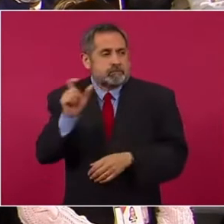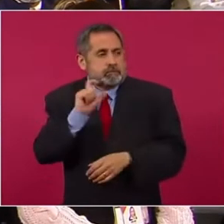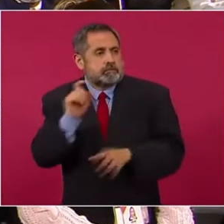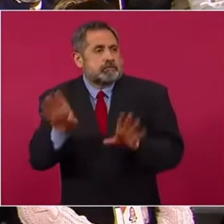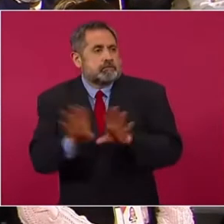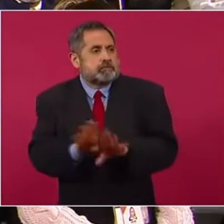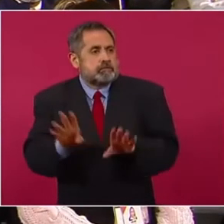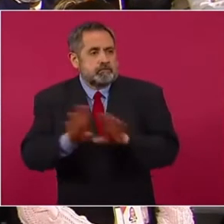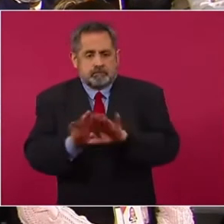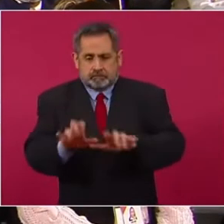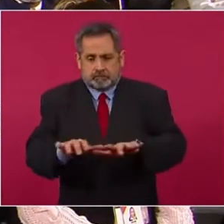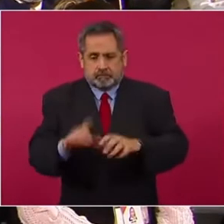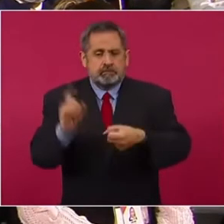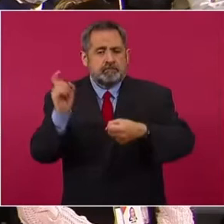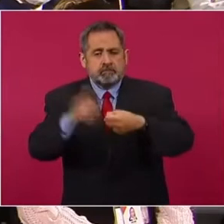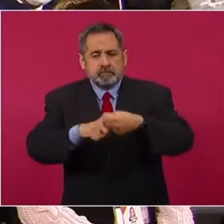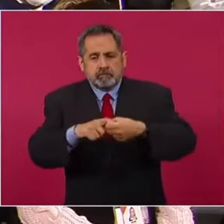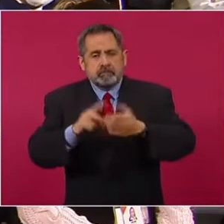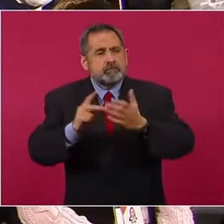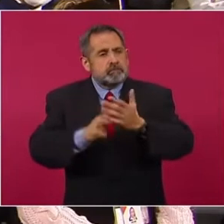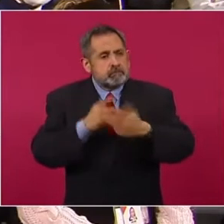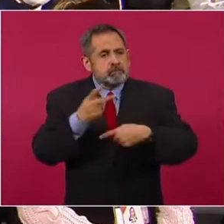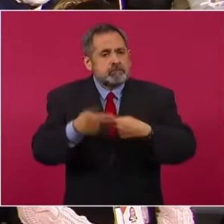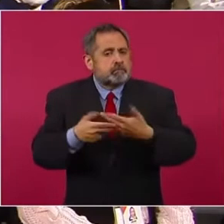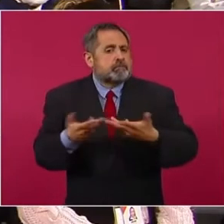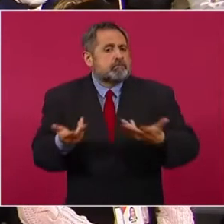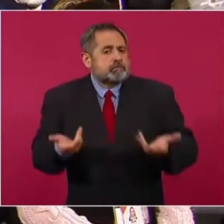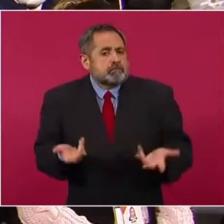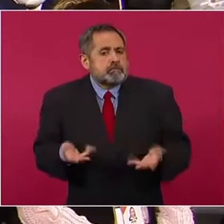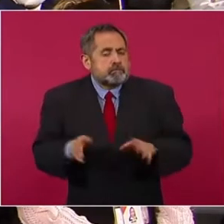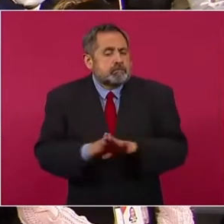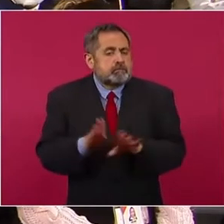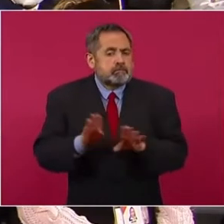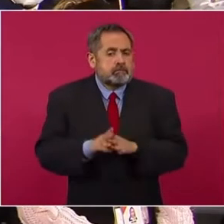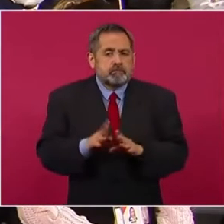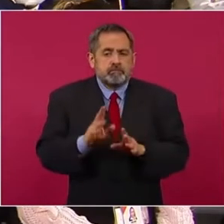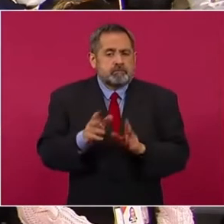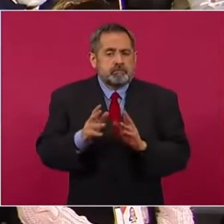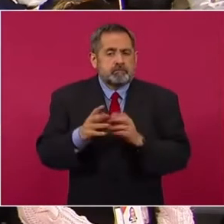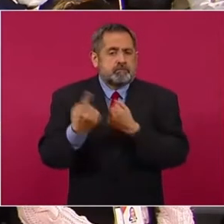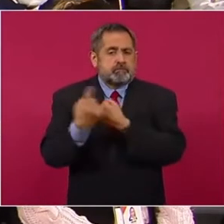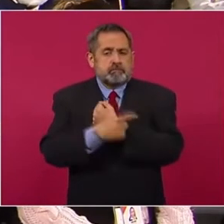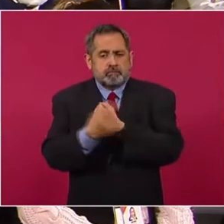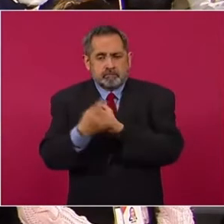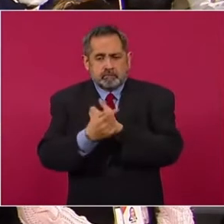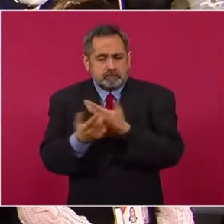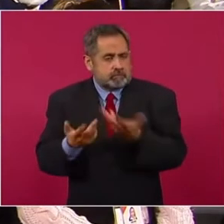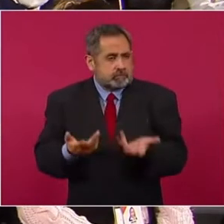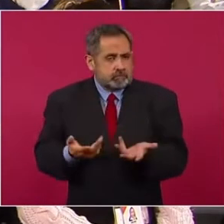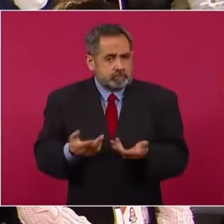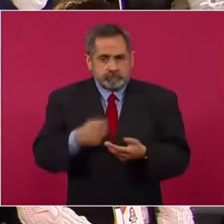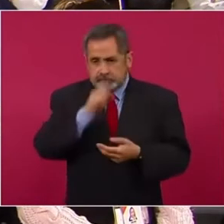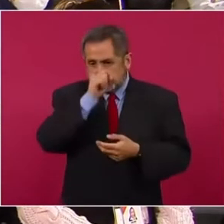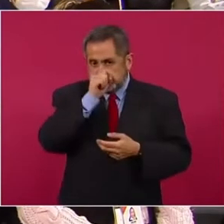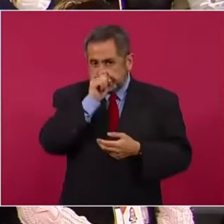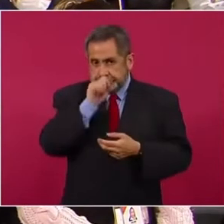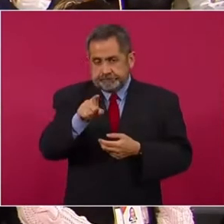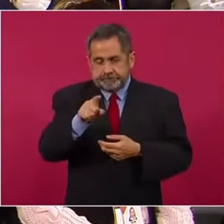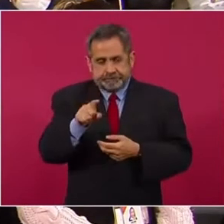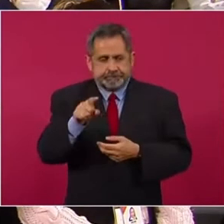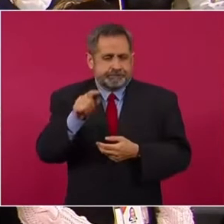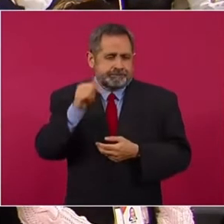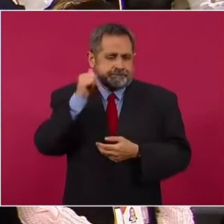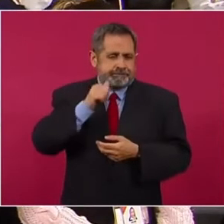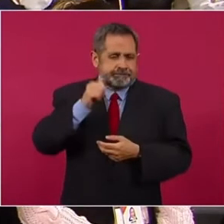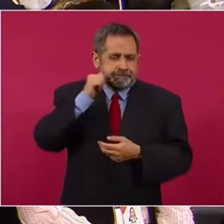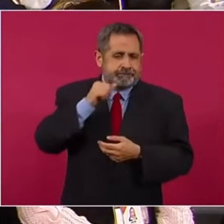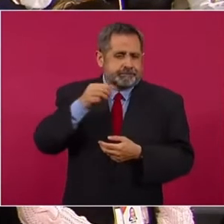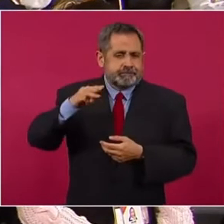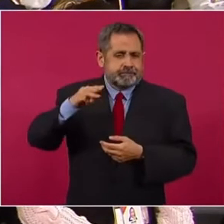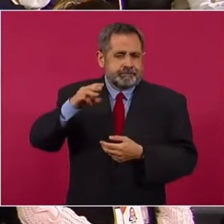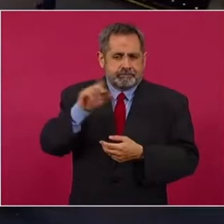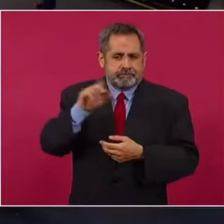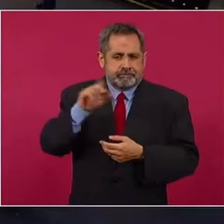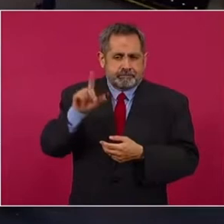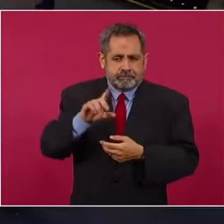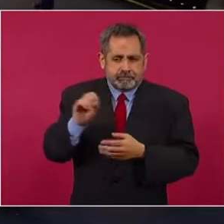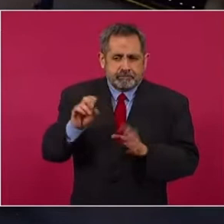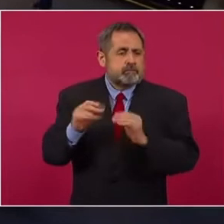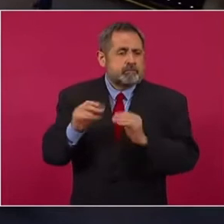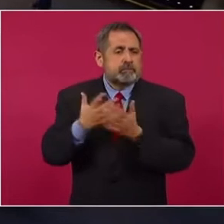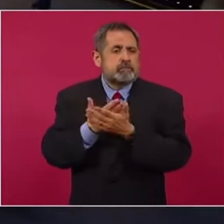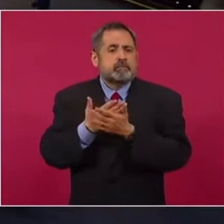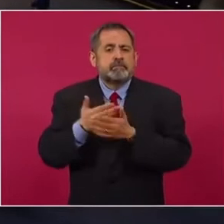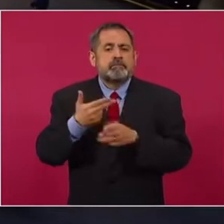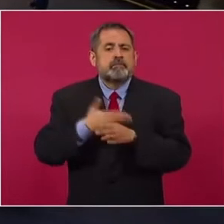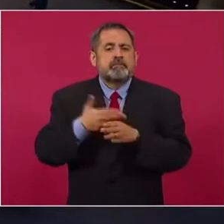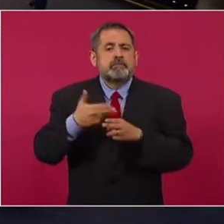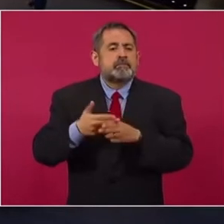saber si van a hacer el proceso en el mes que siempre se contempla que es marzo o se